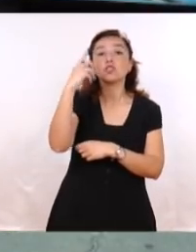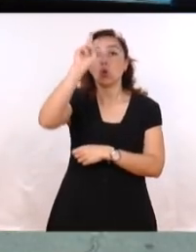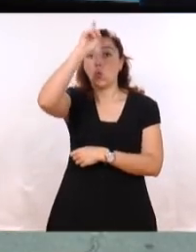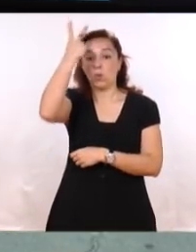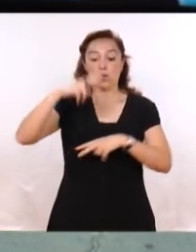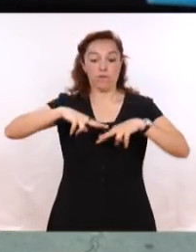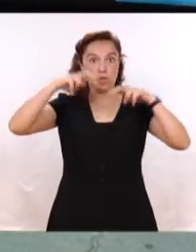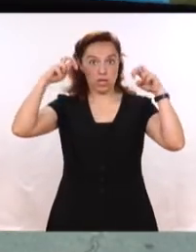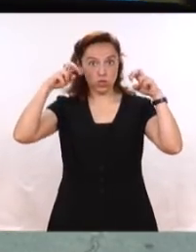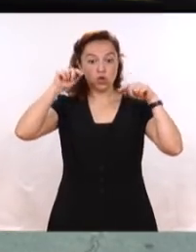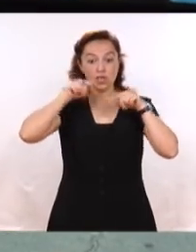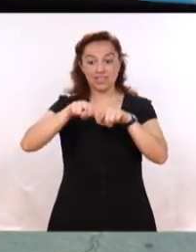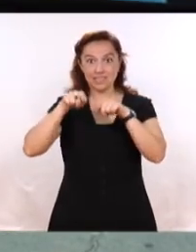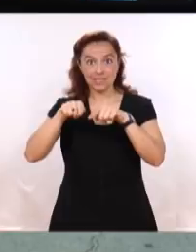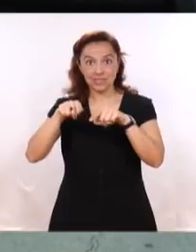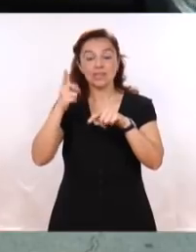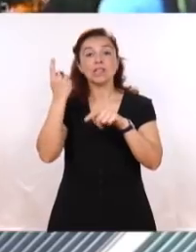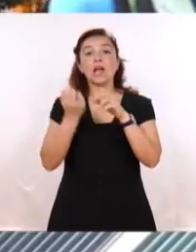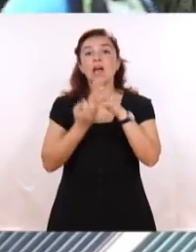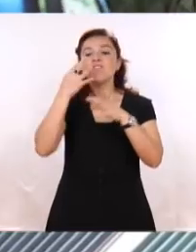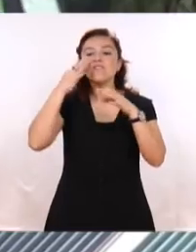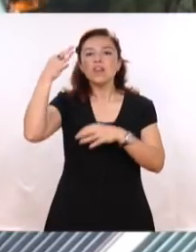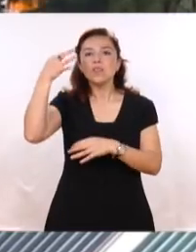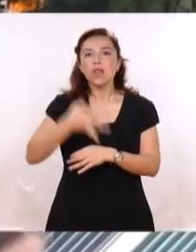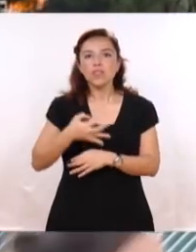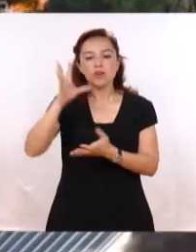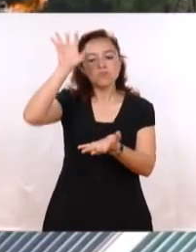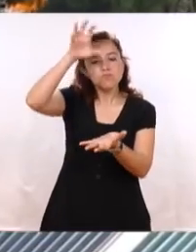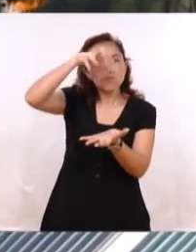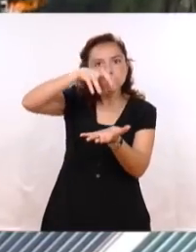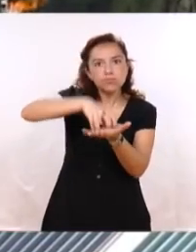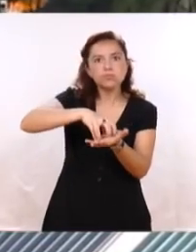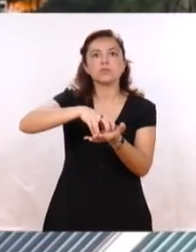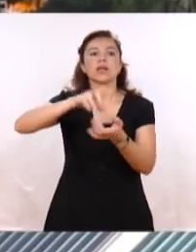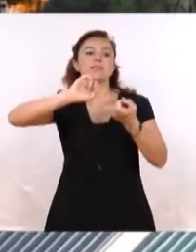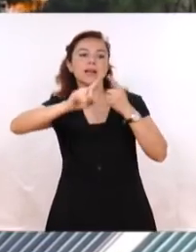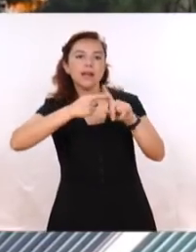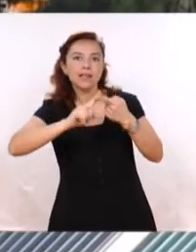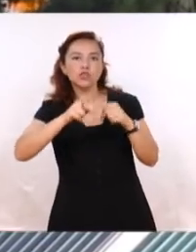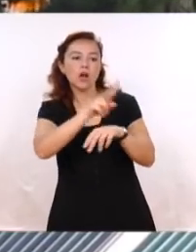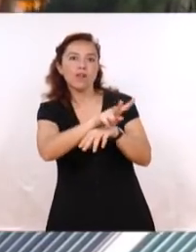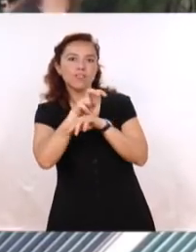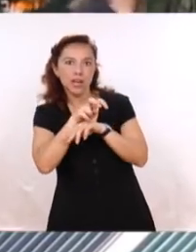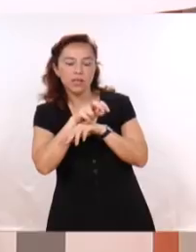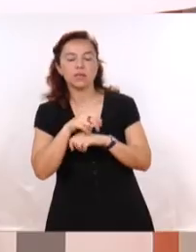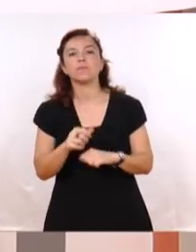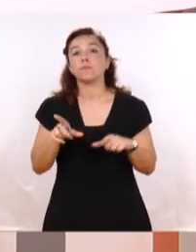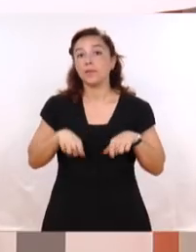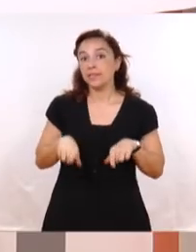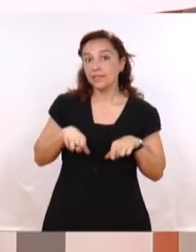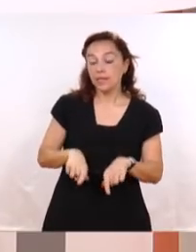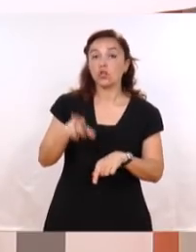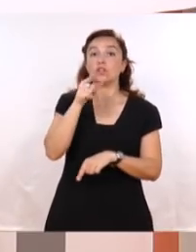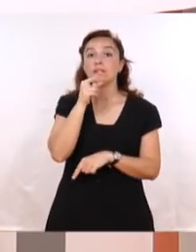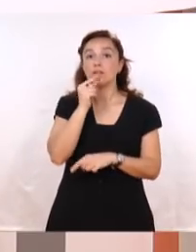Investigaciones Que se va a transformar En el verdadero organismo Que se relacionará con la Fiscalía El